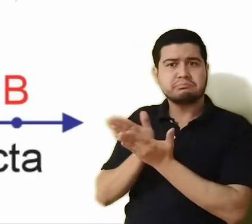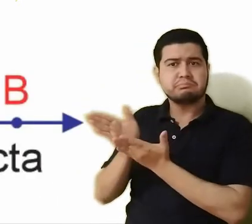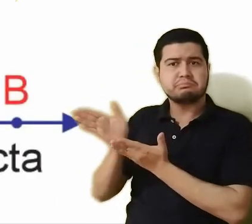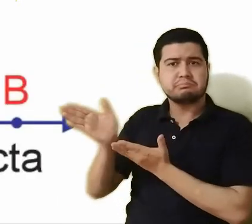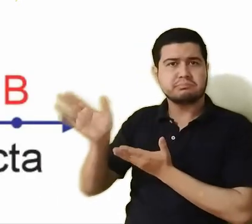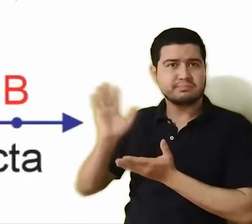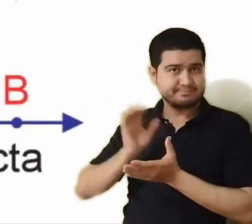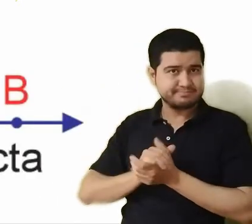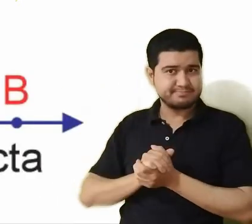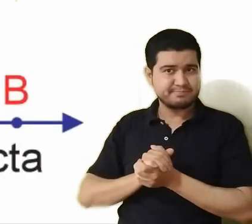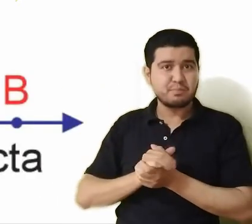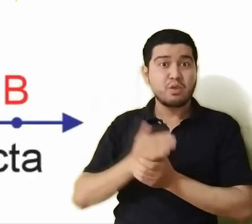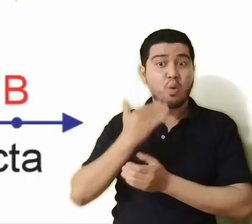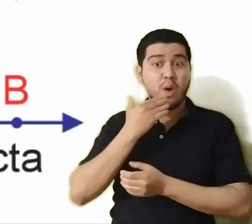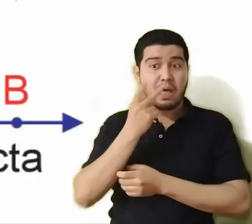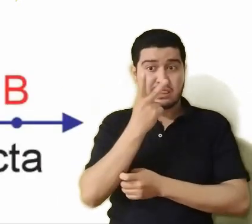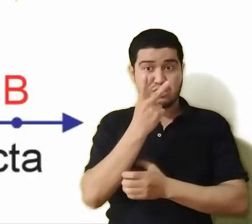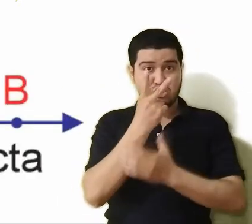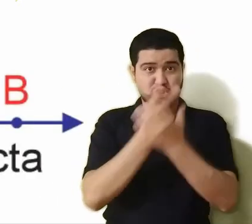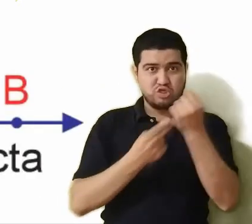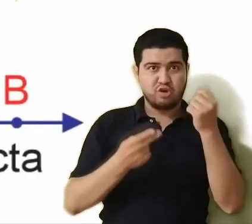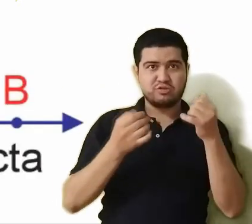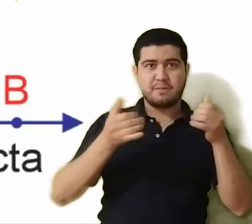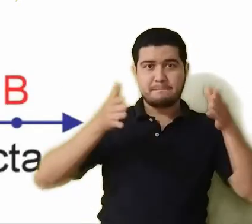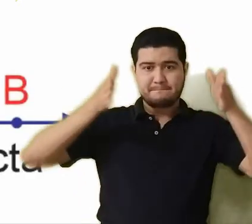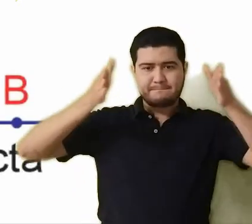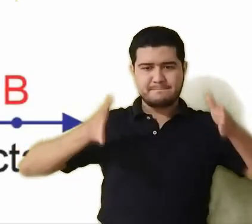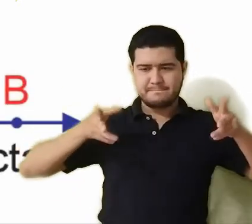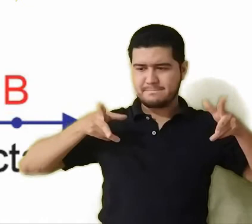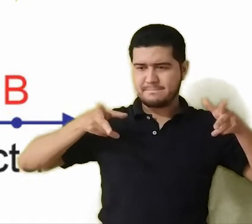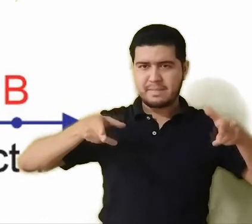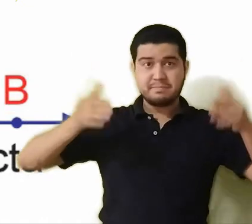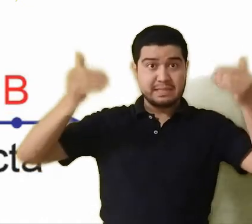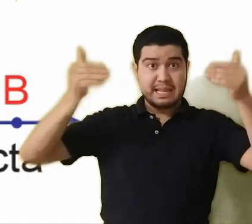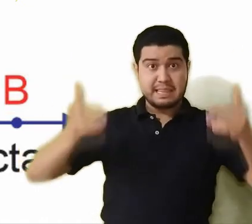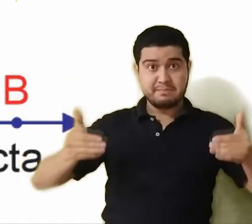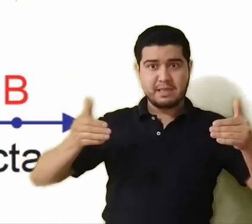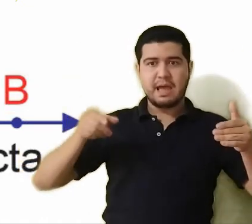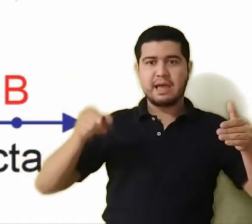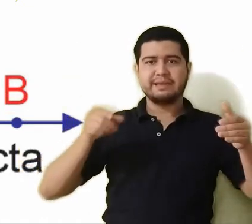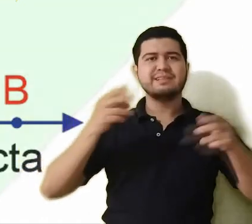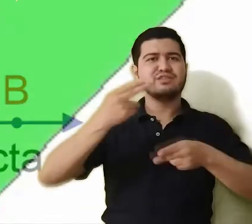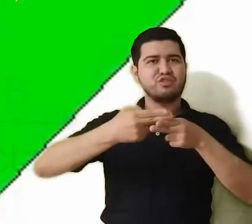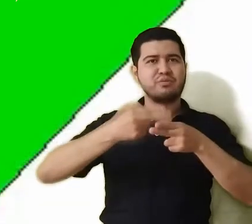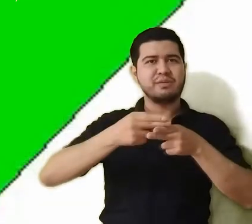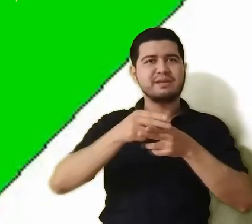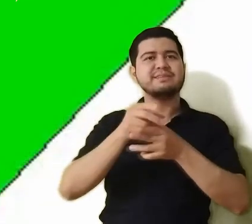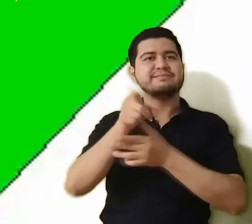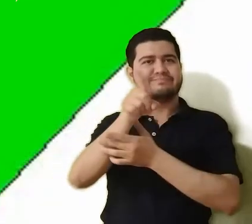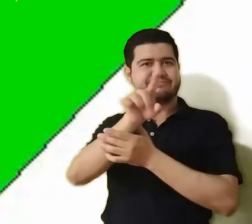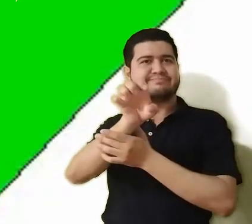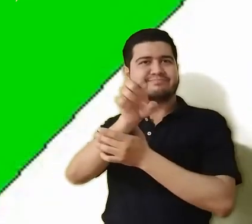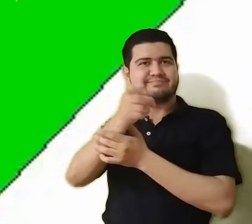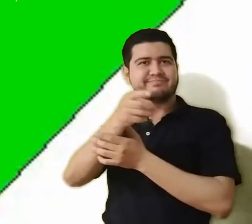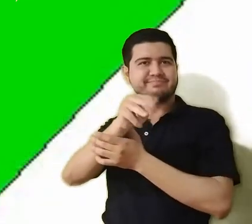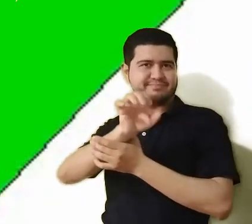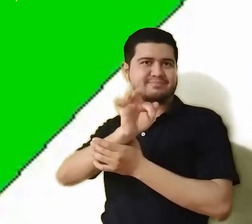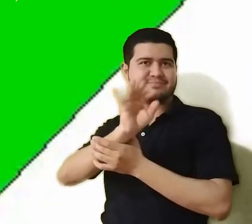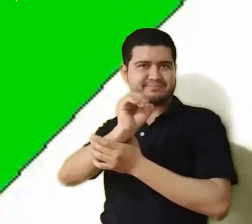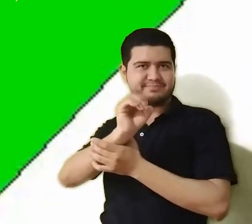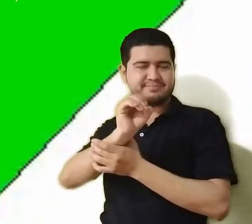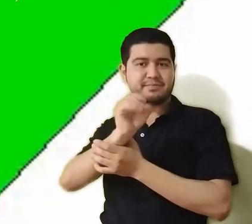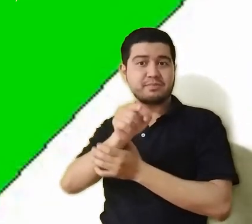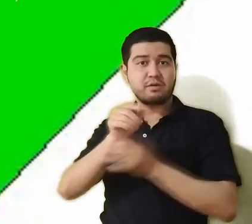recta tiene sus dos extremos definidos, se llama segmento de recta. Un plano es una